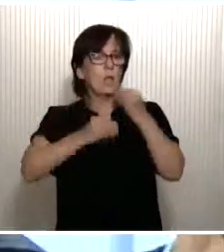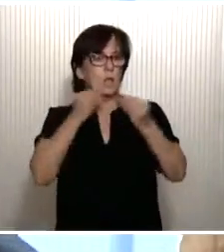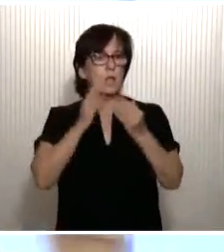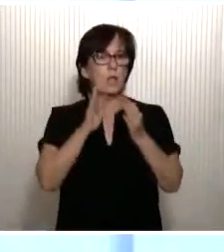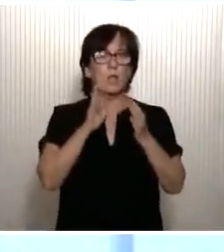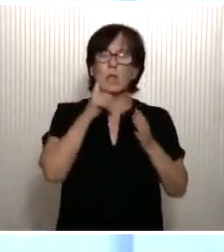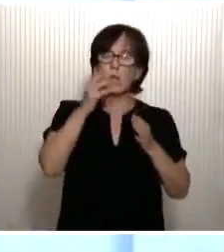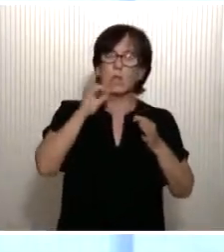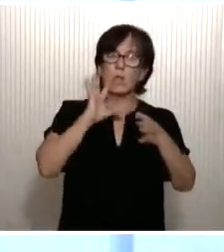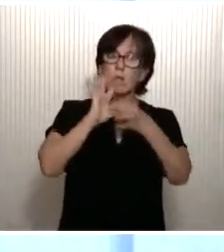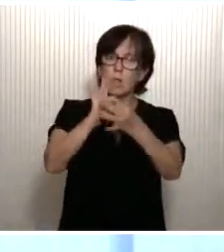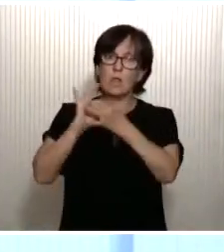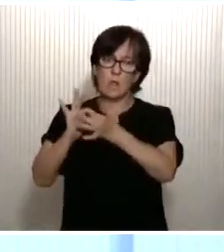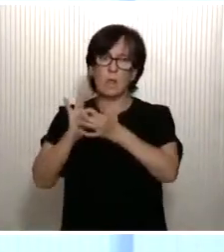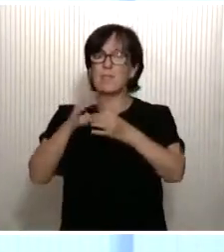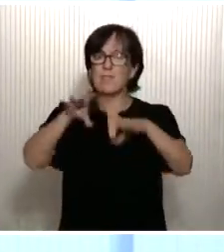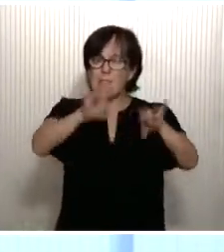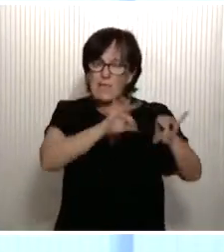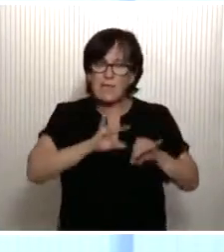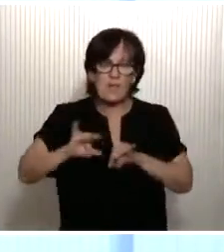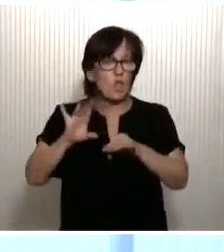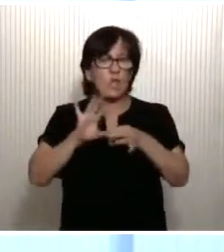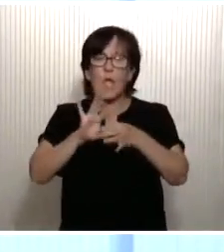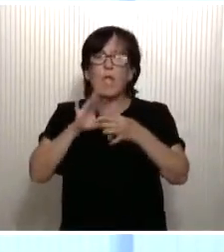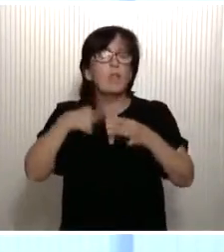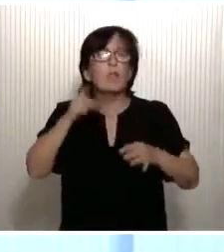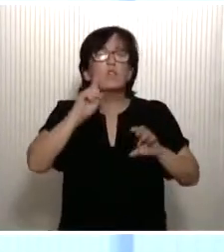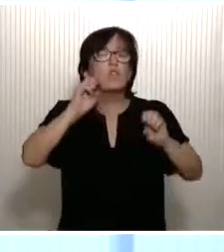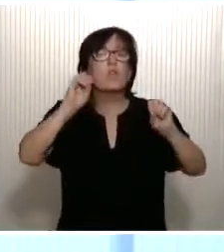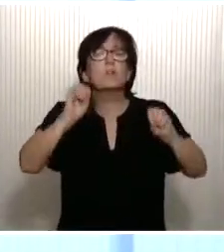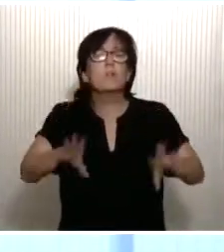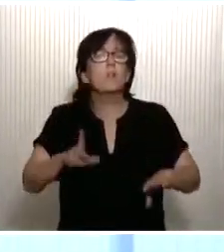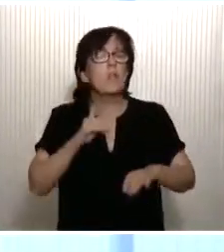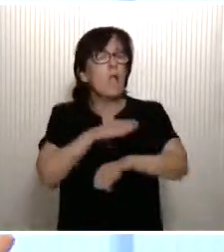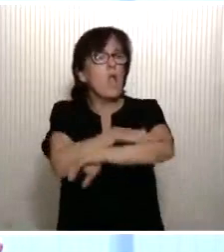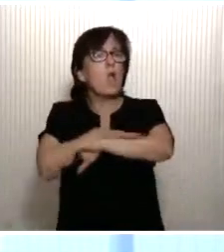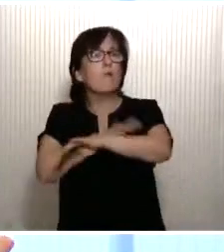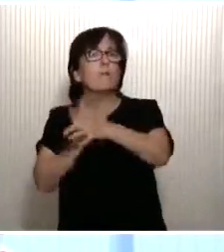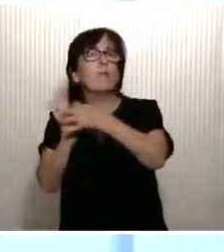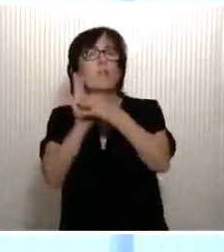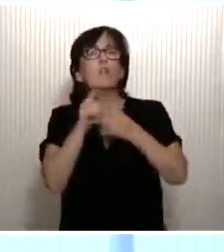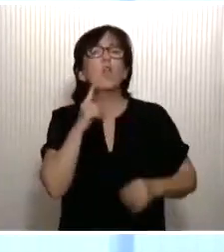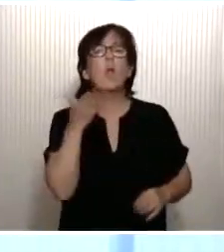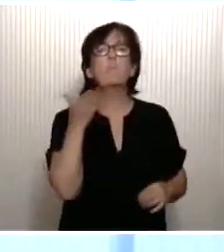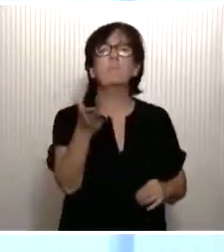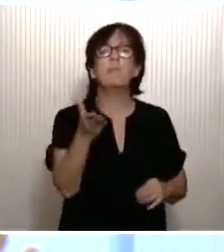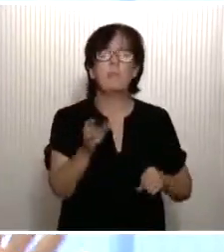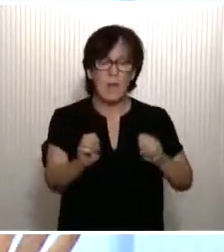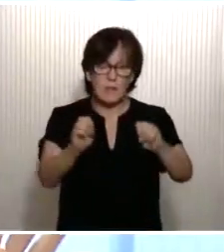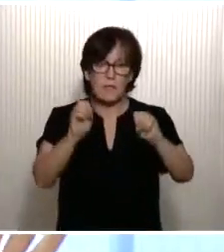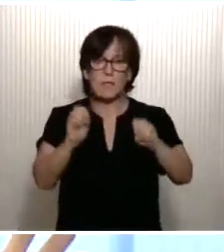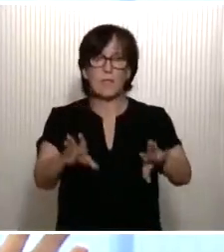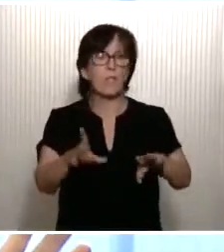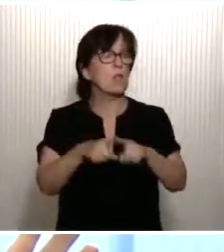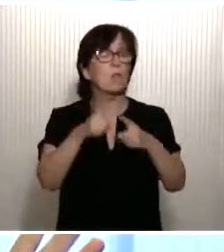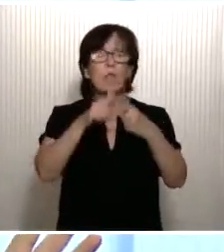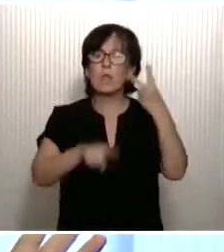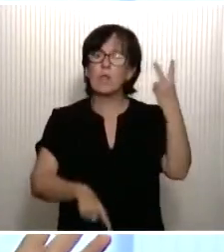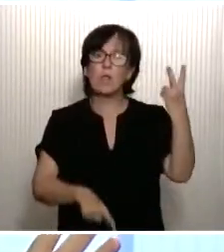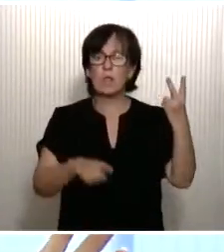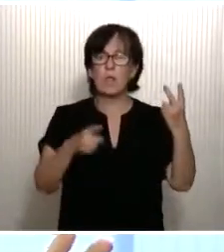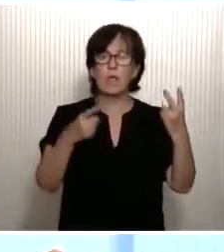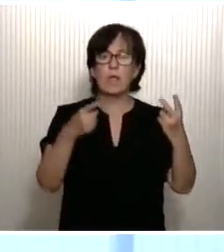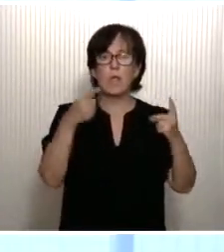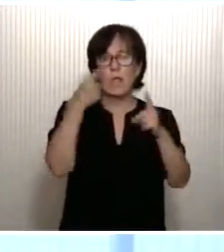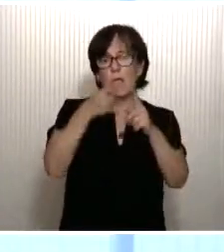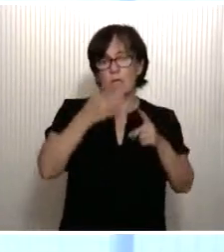grado de diferenciación territorial. Nadie debe renunciar. El gobierno de coalición no pide renunciar a ninguna de esas convicciones o preferencias políticas